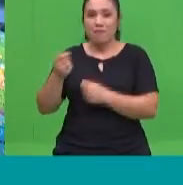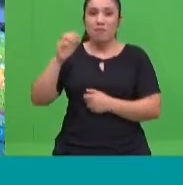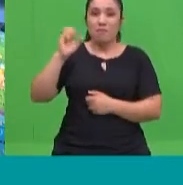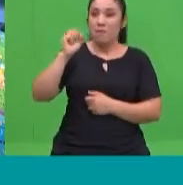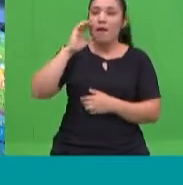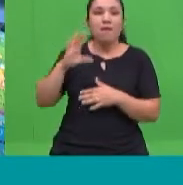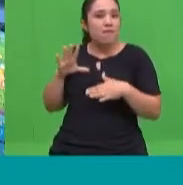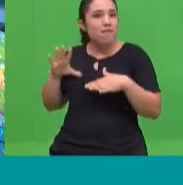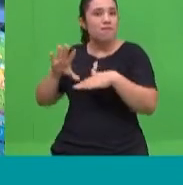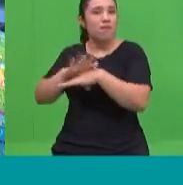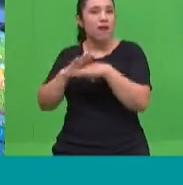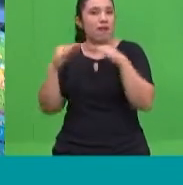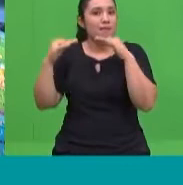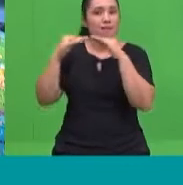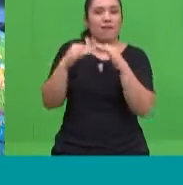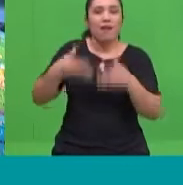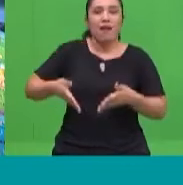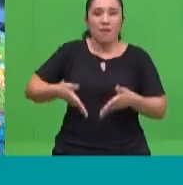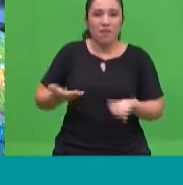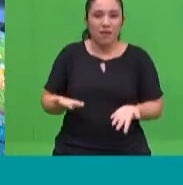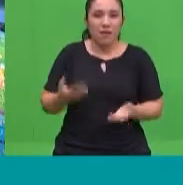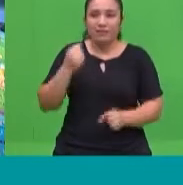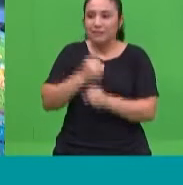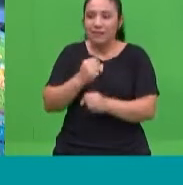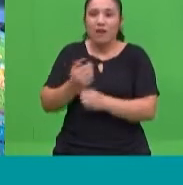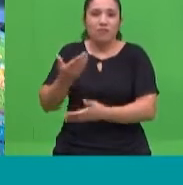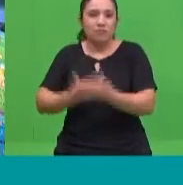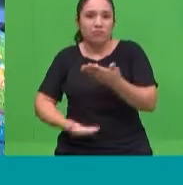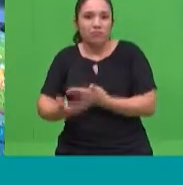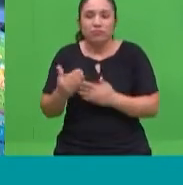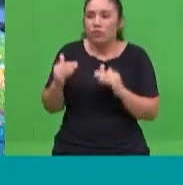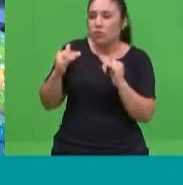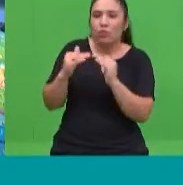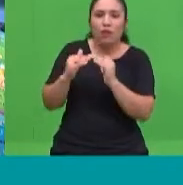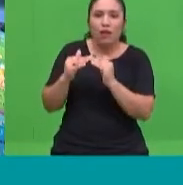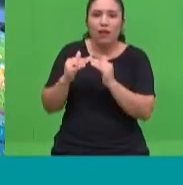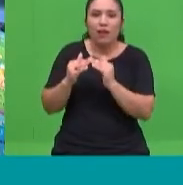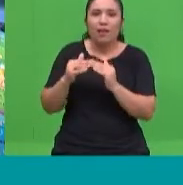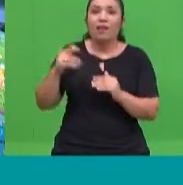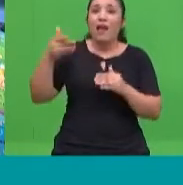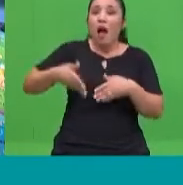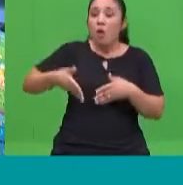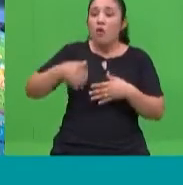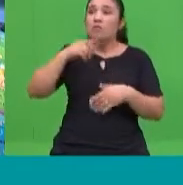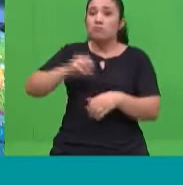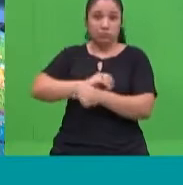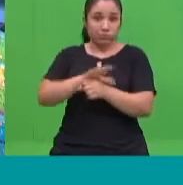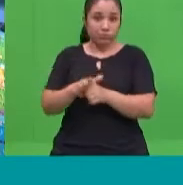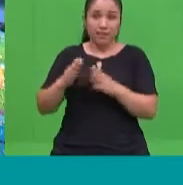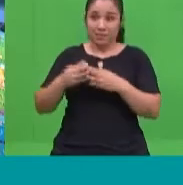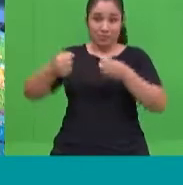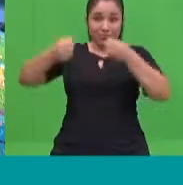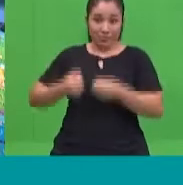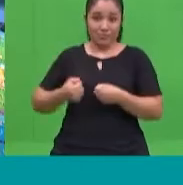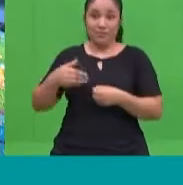muchas habilidades que la teníamos como dormidas por el hecho de que íbamos al trabajo, volvíamos